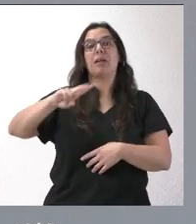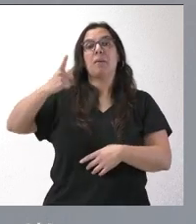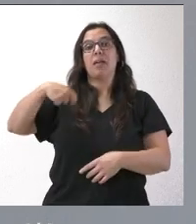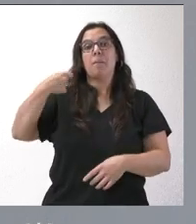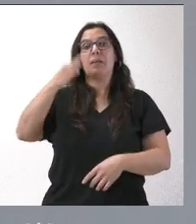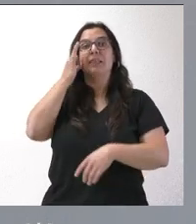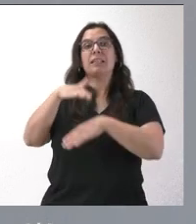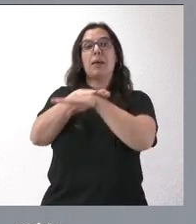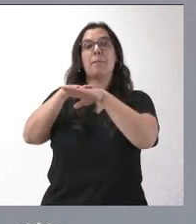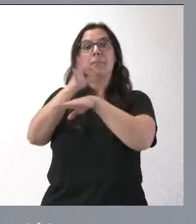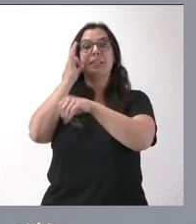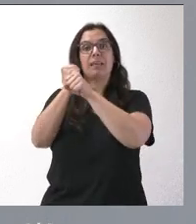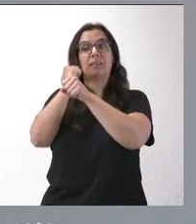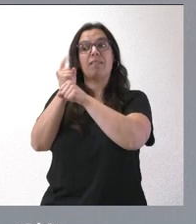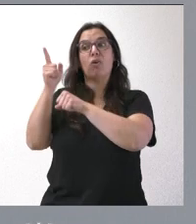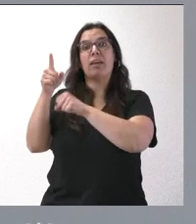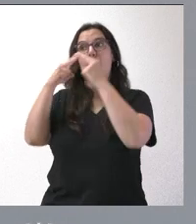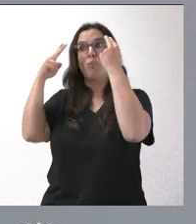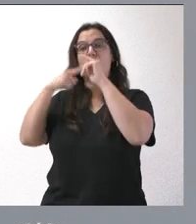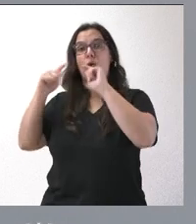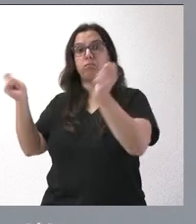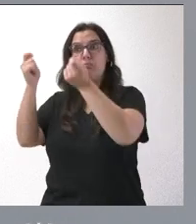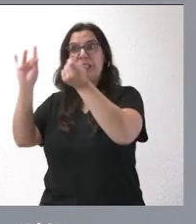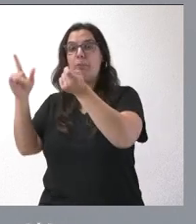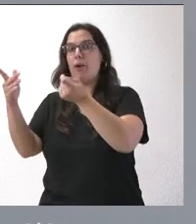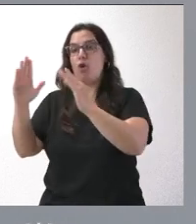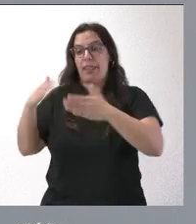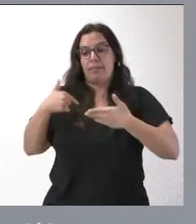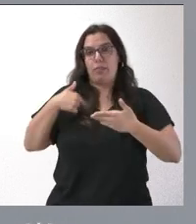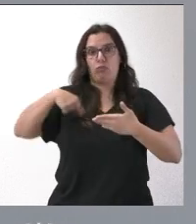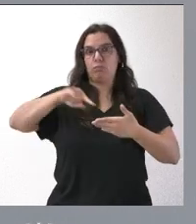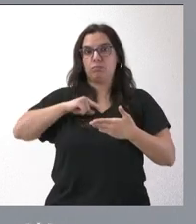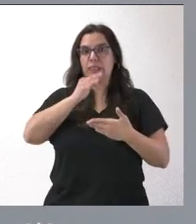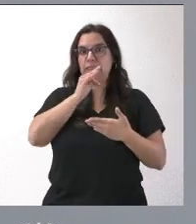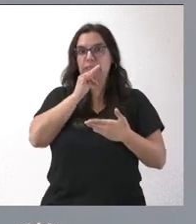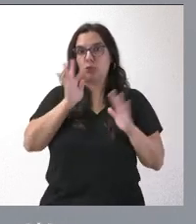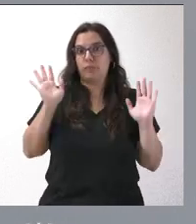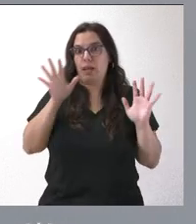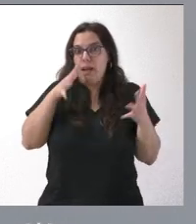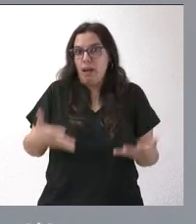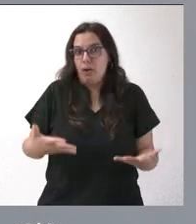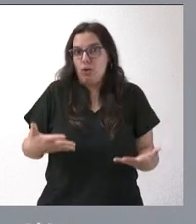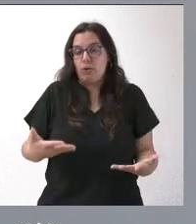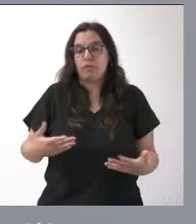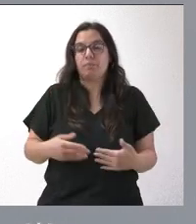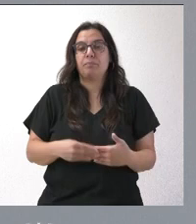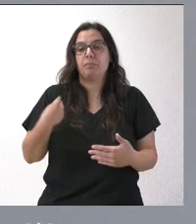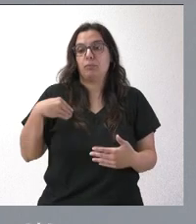que lo iba a embliar, pero todavía no ha llegado a día de hoy a Castilla y León ese requerimiento al que usted hace